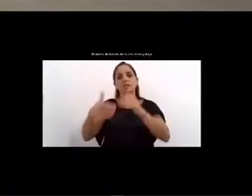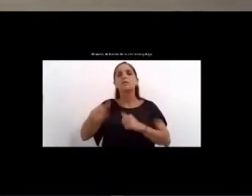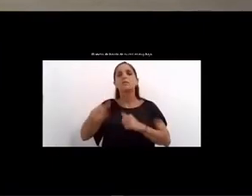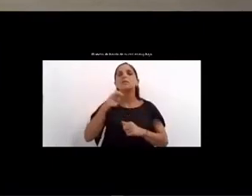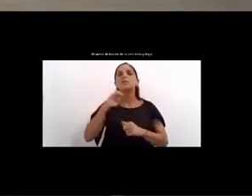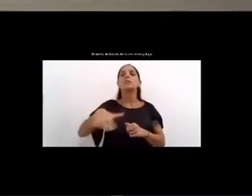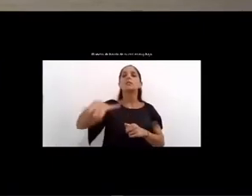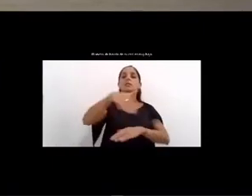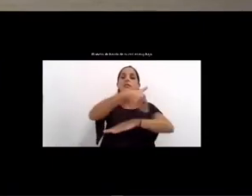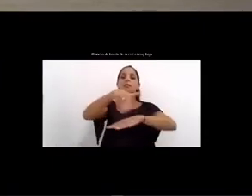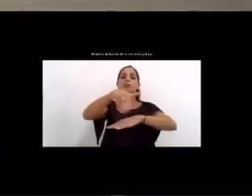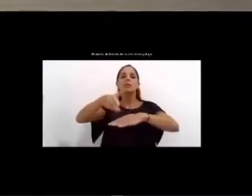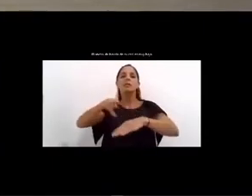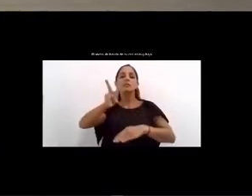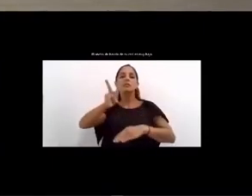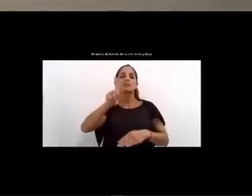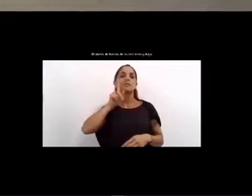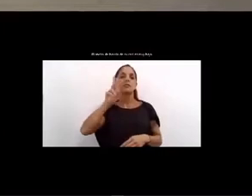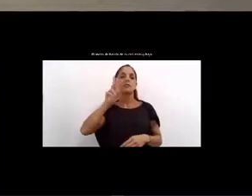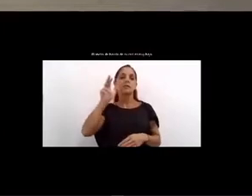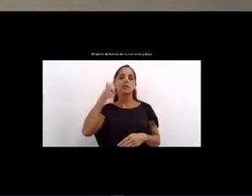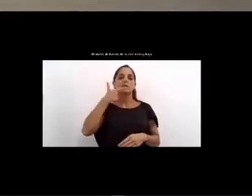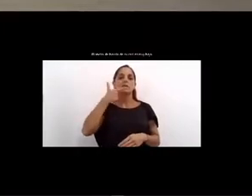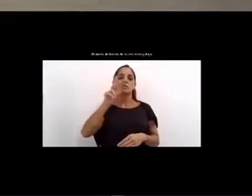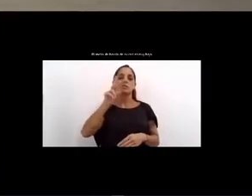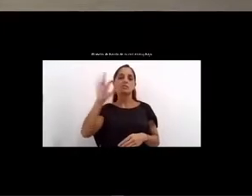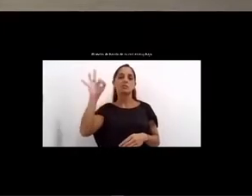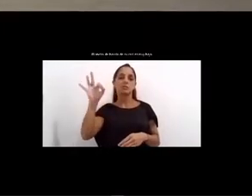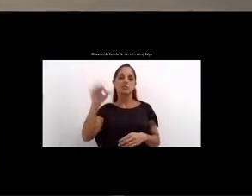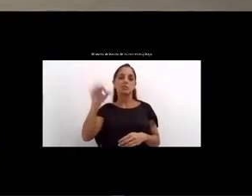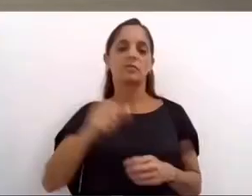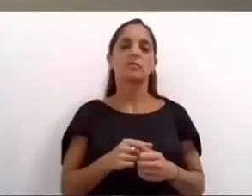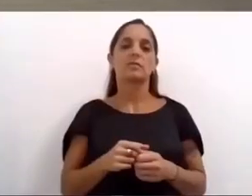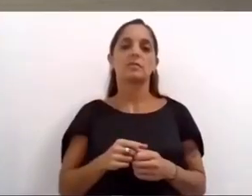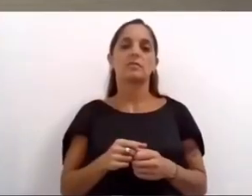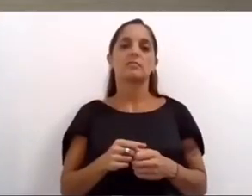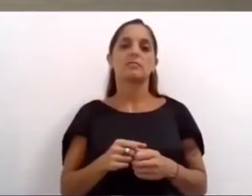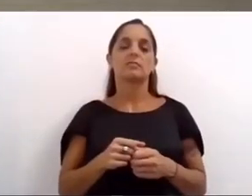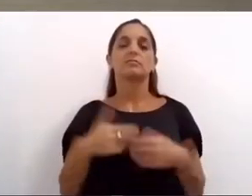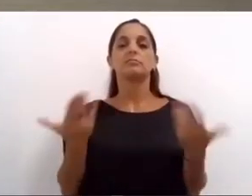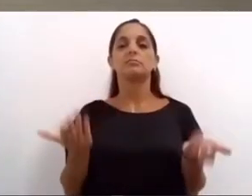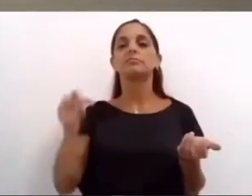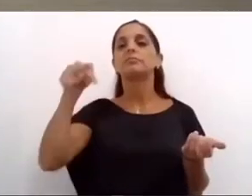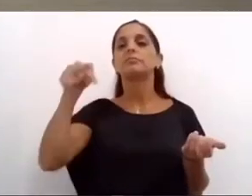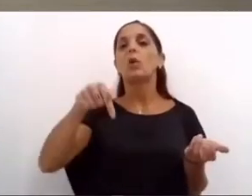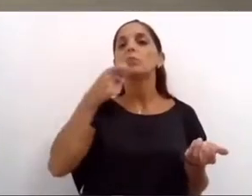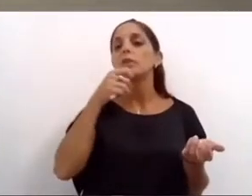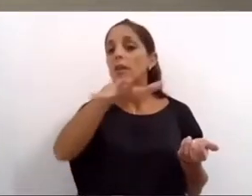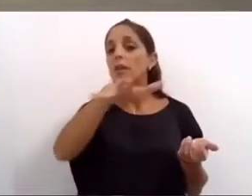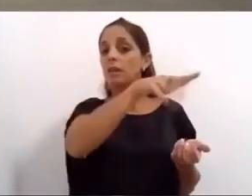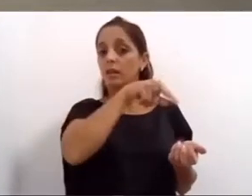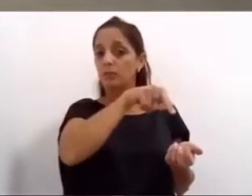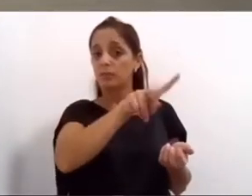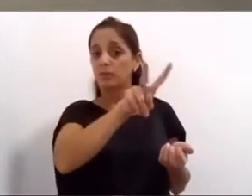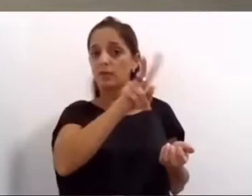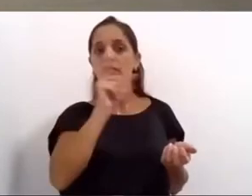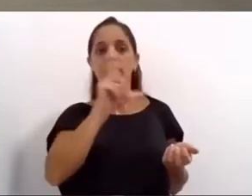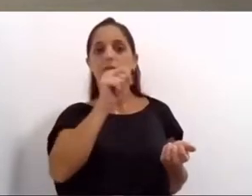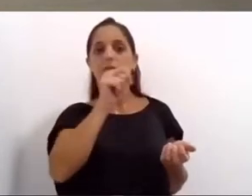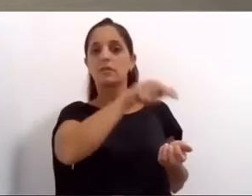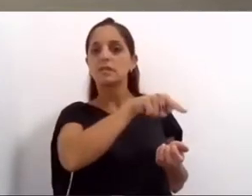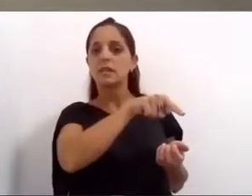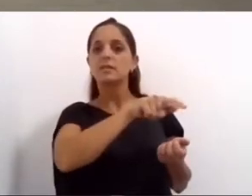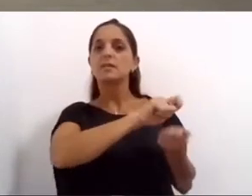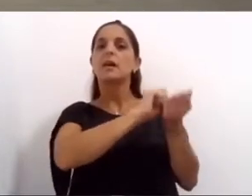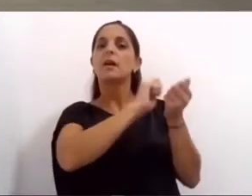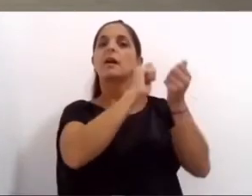entre servando vallo y valparaíso y rueda entre servando vallo y lima y lo que hoy es villa banana será el barrio con